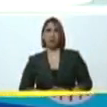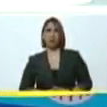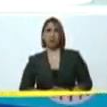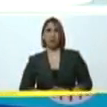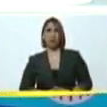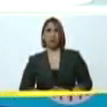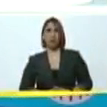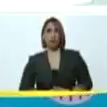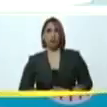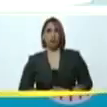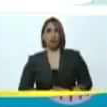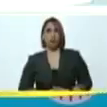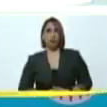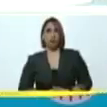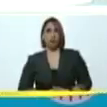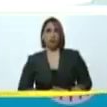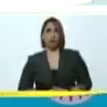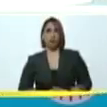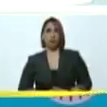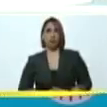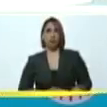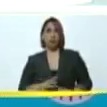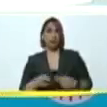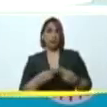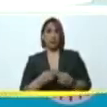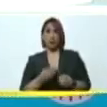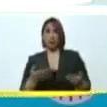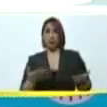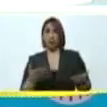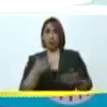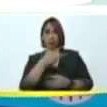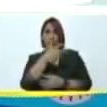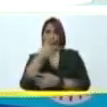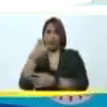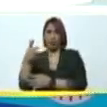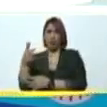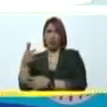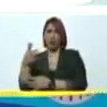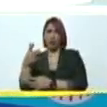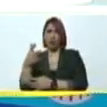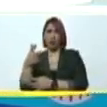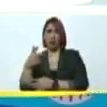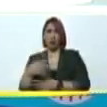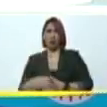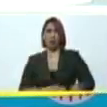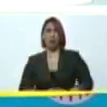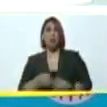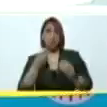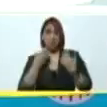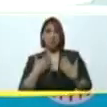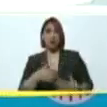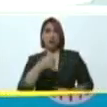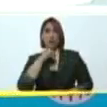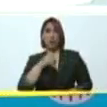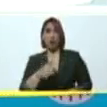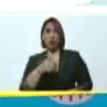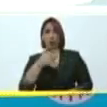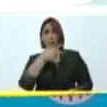miren, ninguno de ustedes, y los camarógrafos, si la sabían, menos mal, también informaban los camarógrafos,